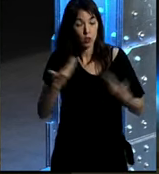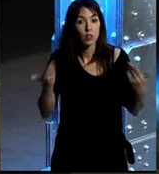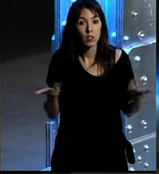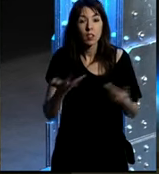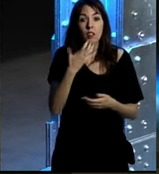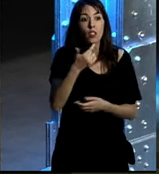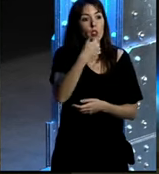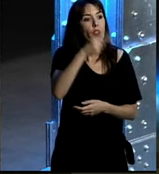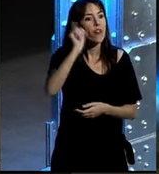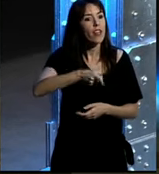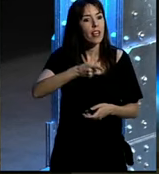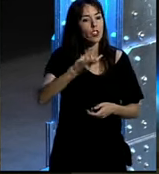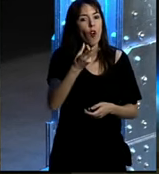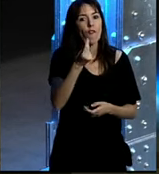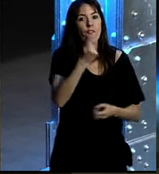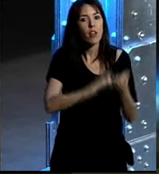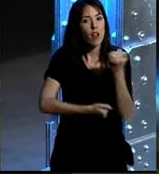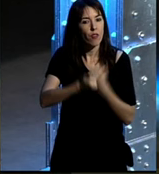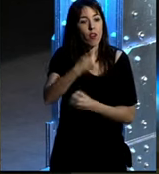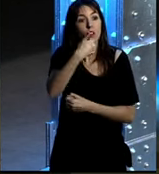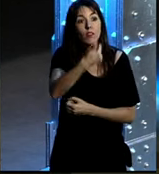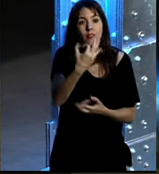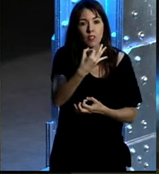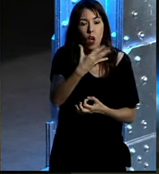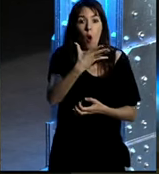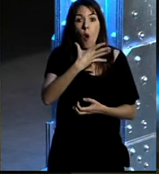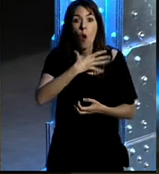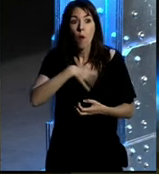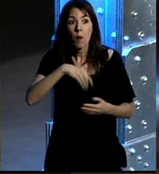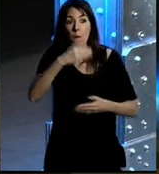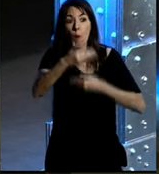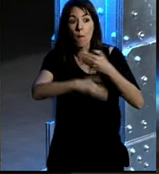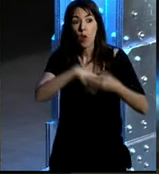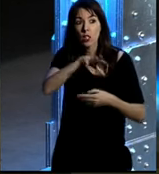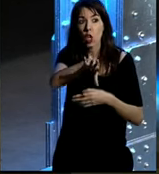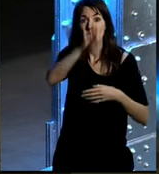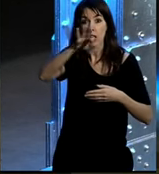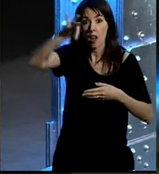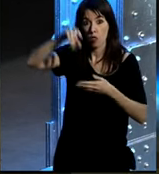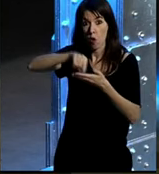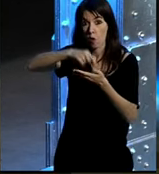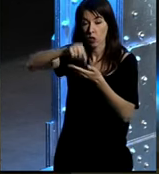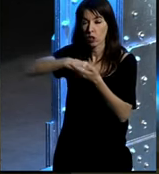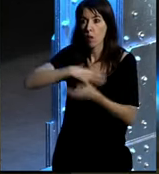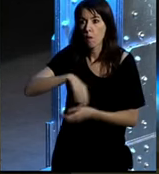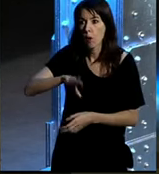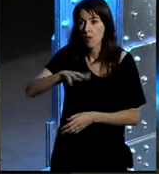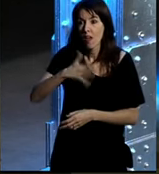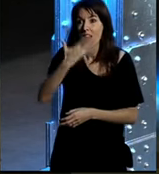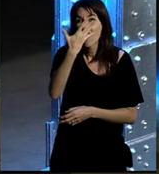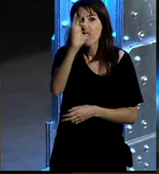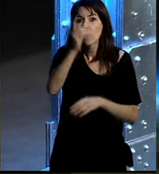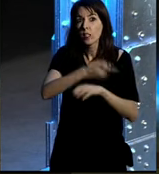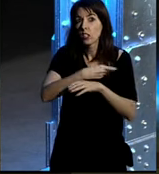si tú le dices al director financiero que puedes hacer que por cada proceso de selección que a lo mejor puede durar 50